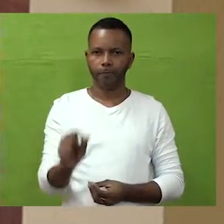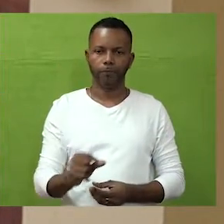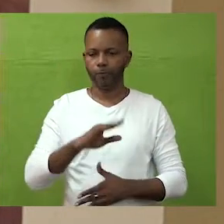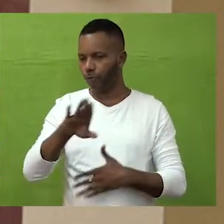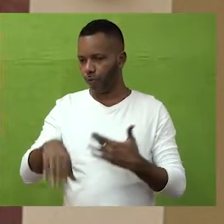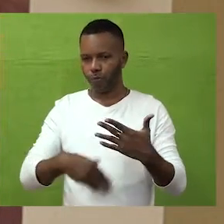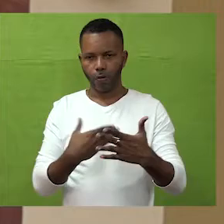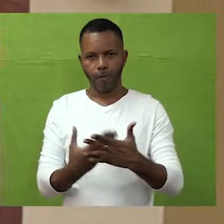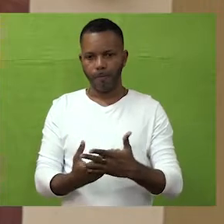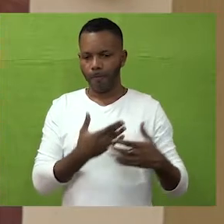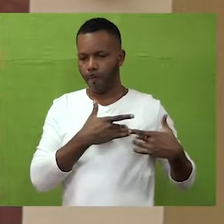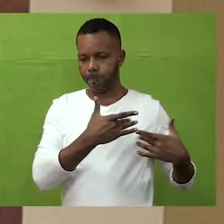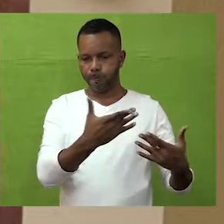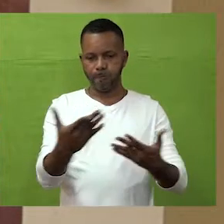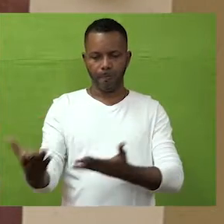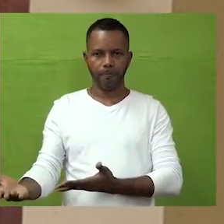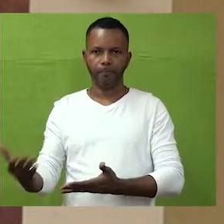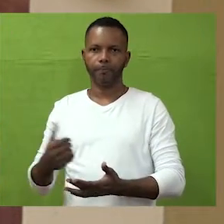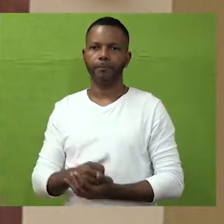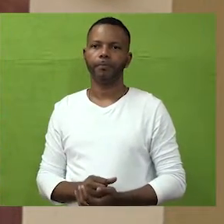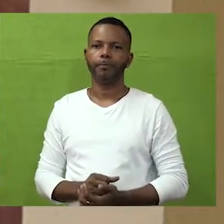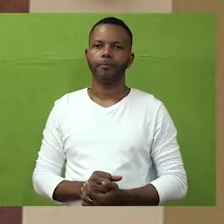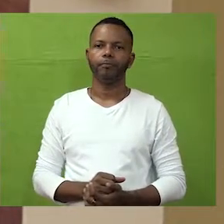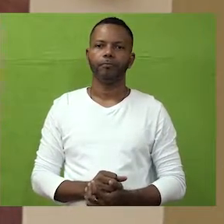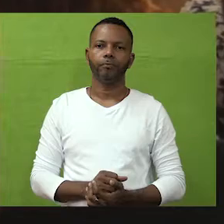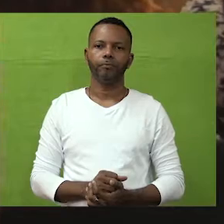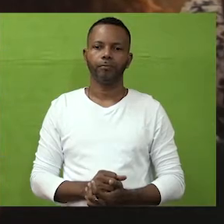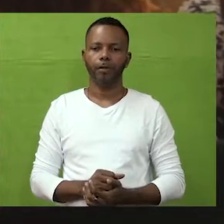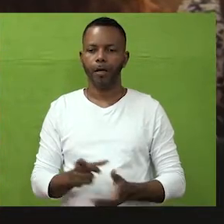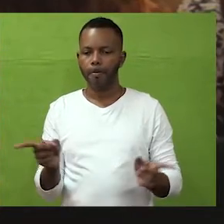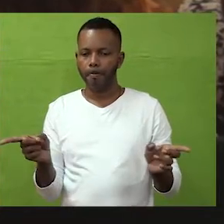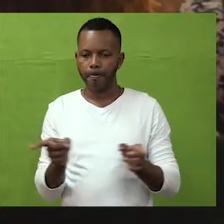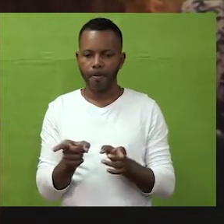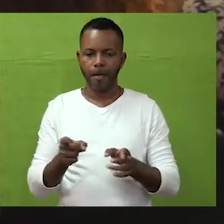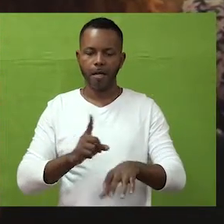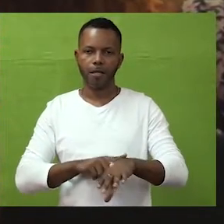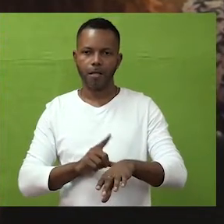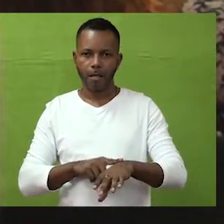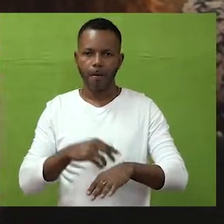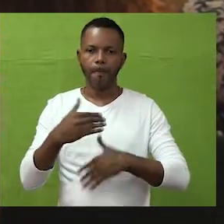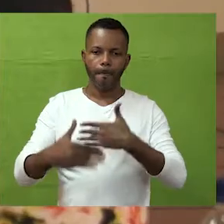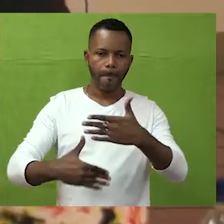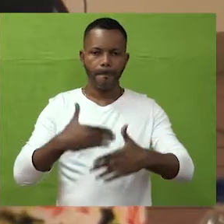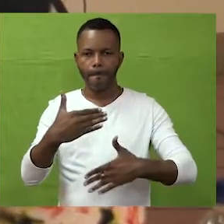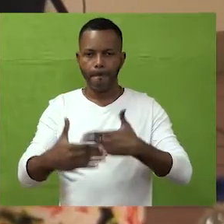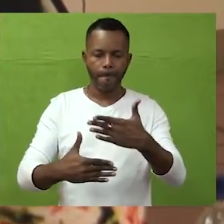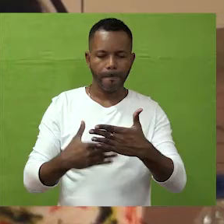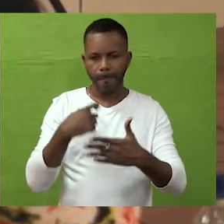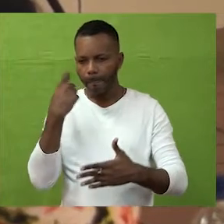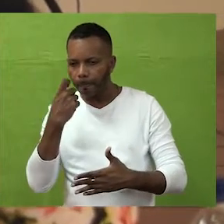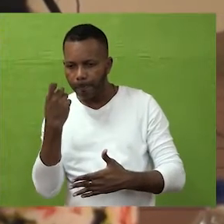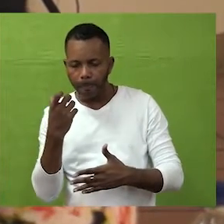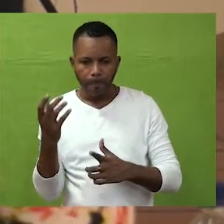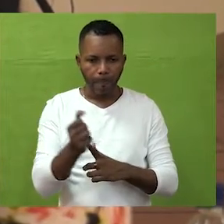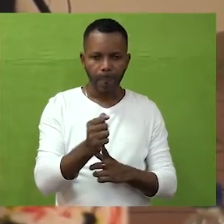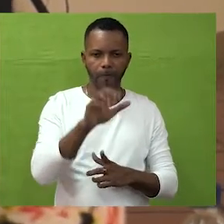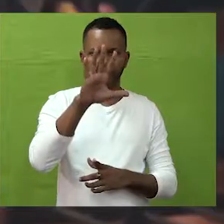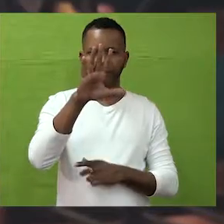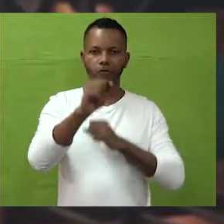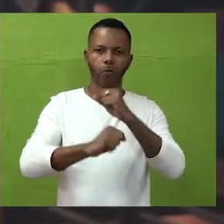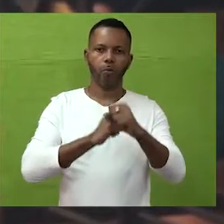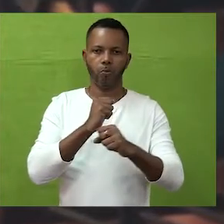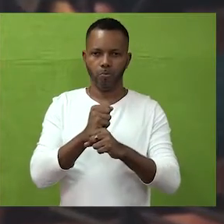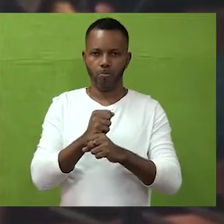equipo Universidad del Pacífico está totalmente a disposición para tratar en el menor tiempo